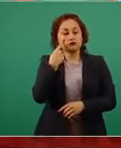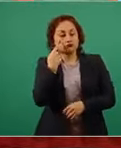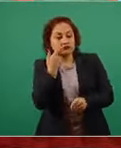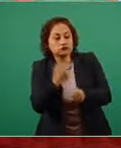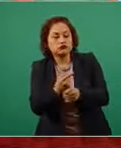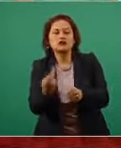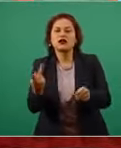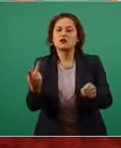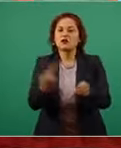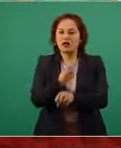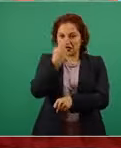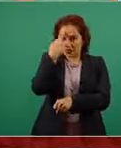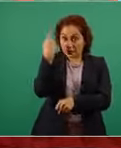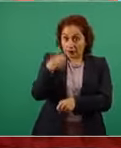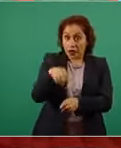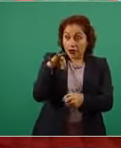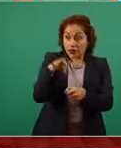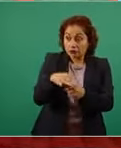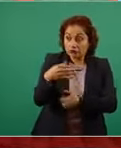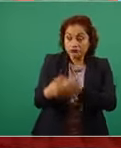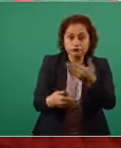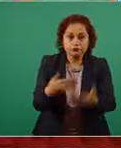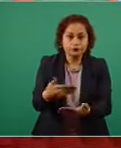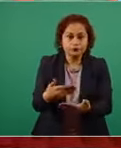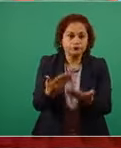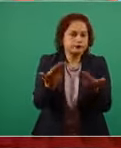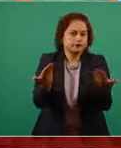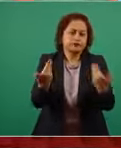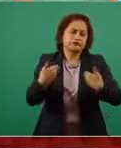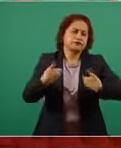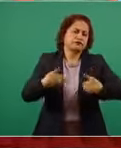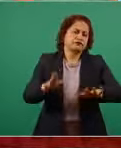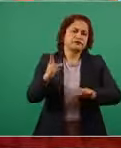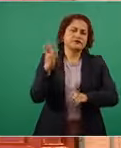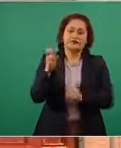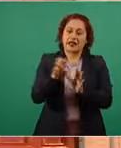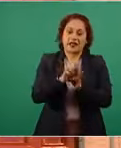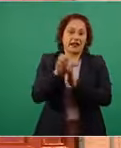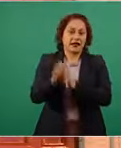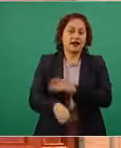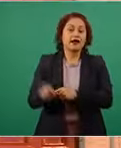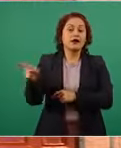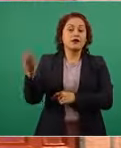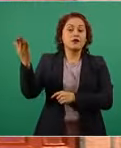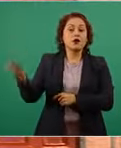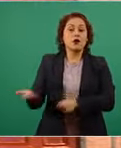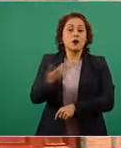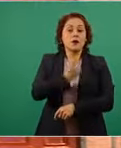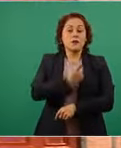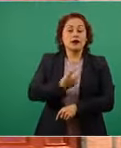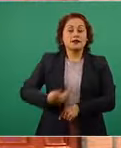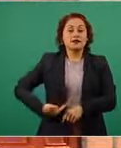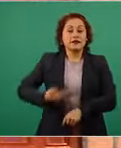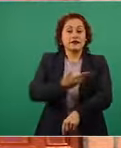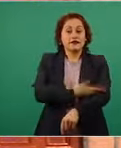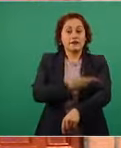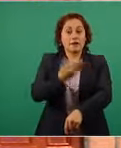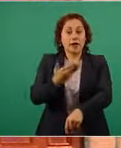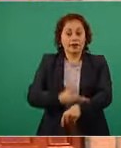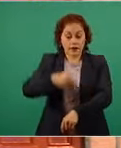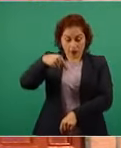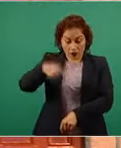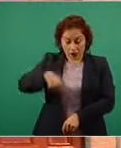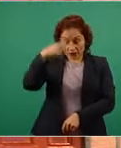bajo el gobierno de Madero como casi nunca se ha visto en México hubo